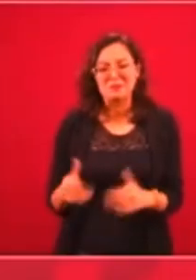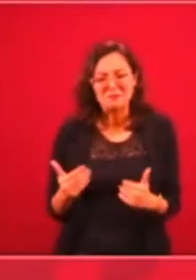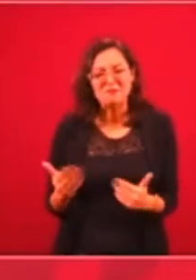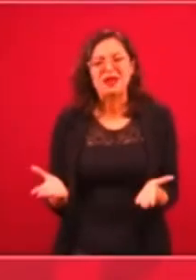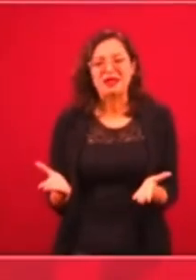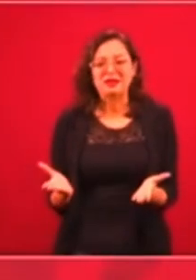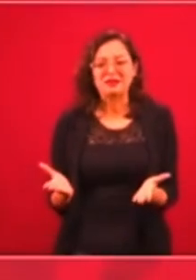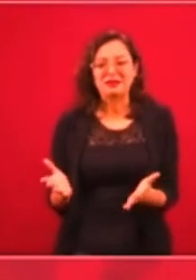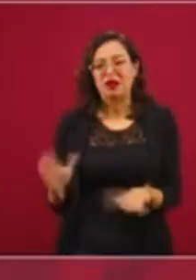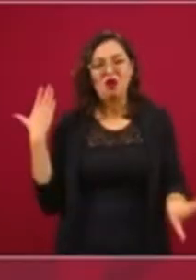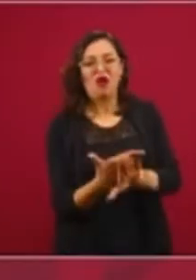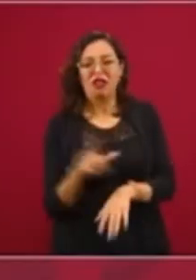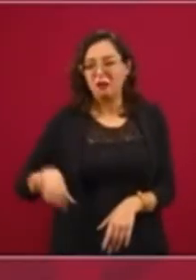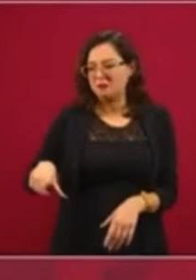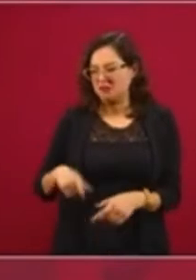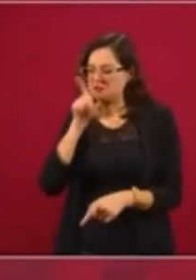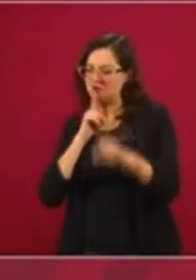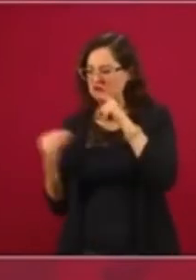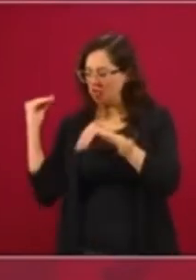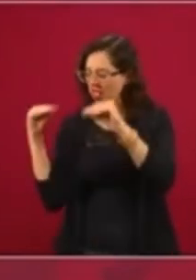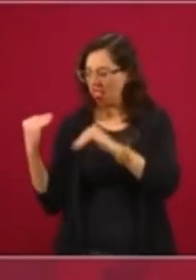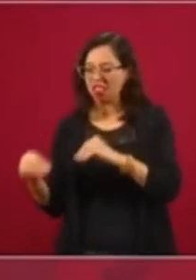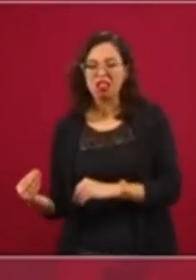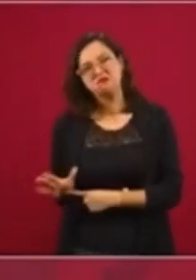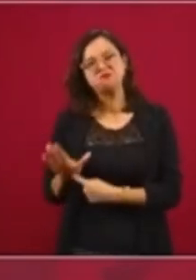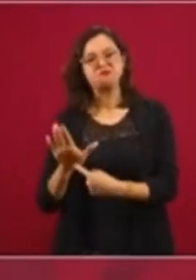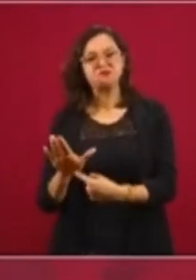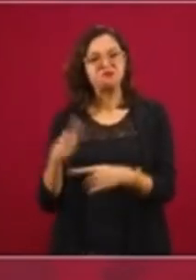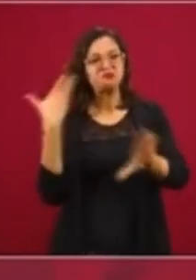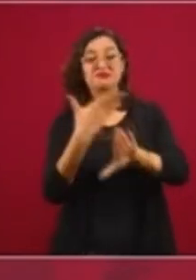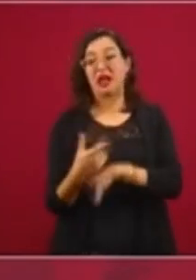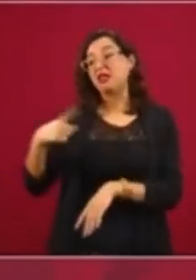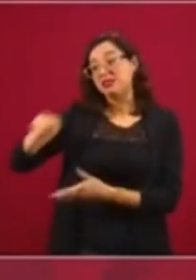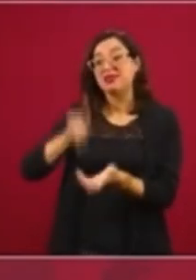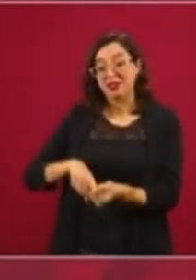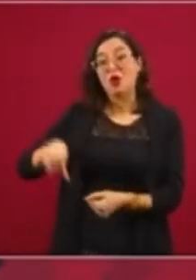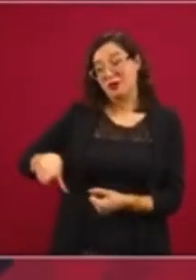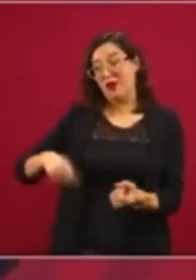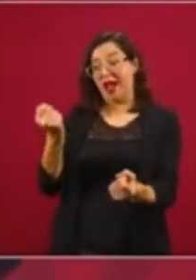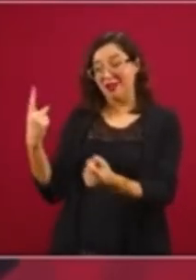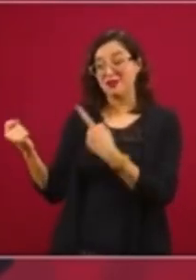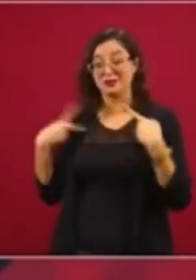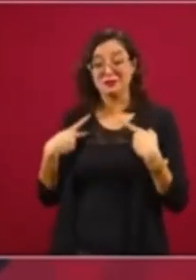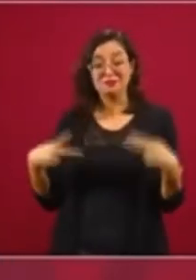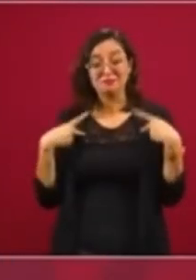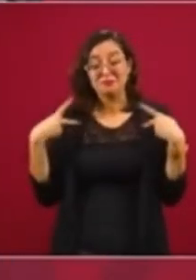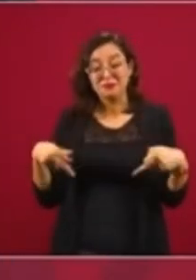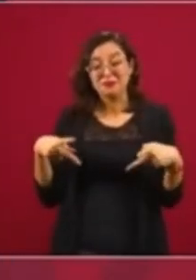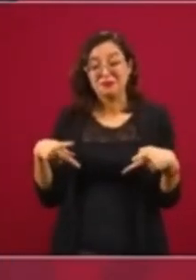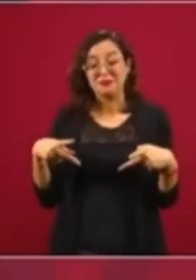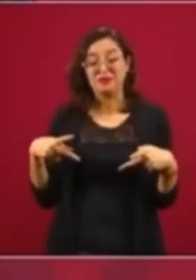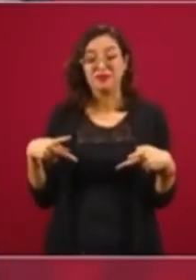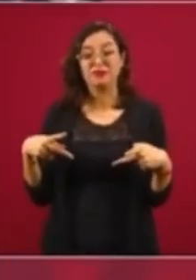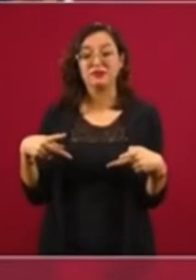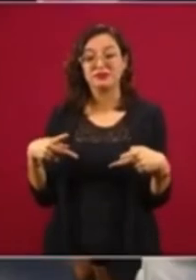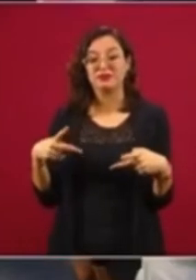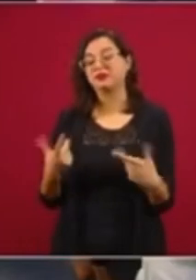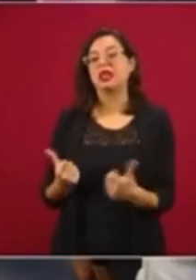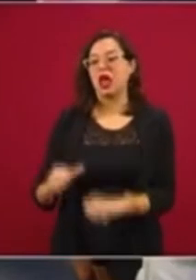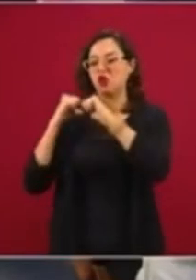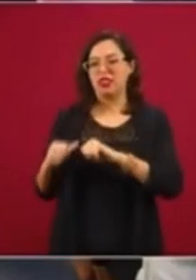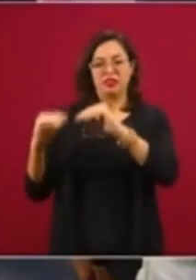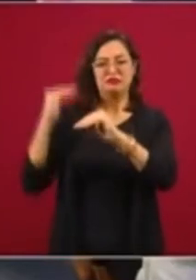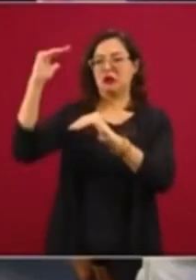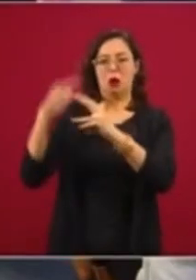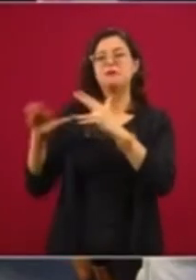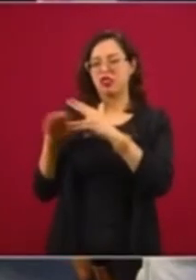Se desacredite el gobierno porque todavía hay mucha gente en el gobierno, sobre todo en estos mandos intermedios,